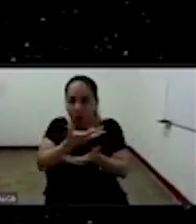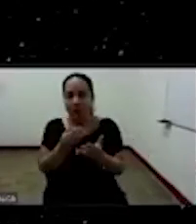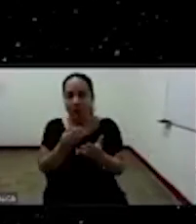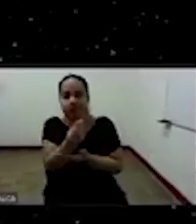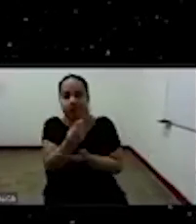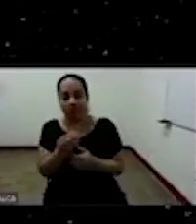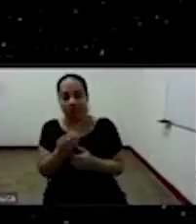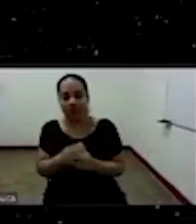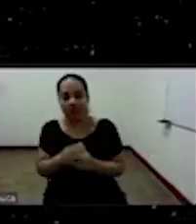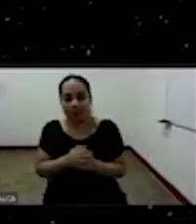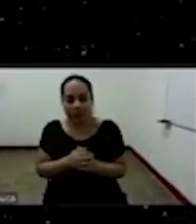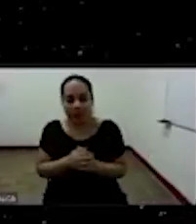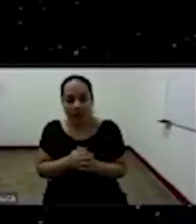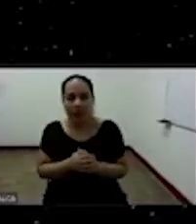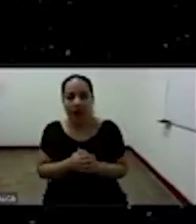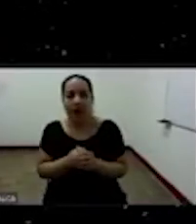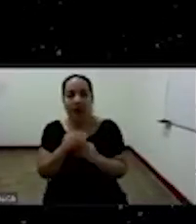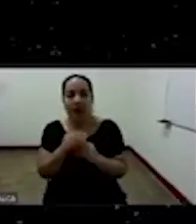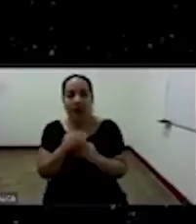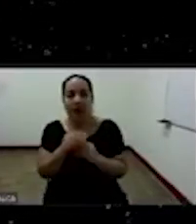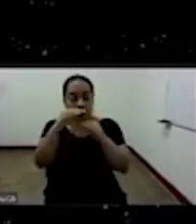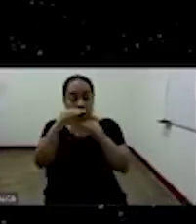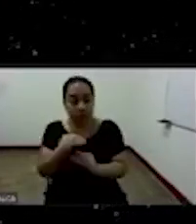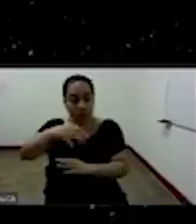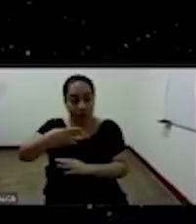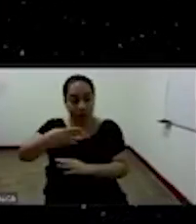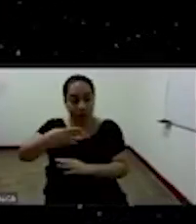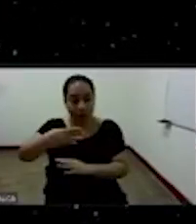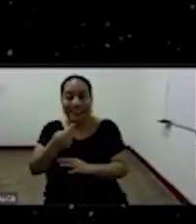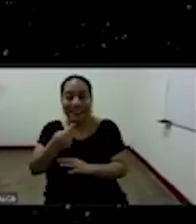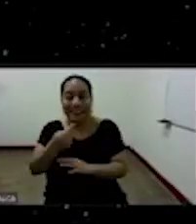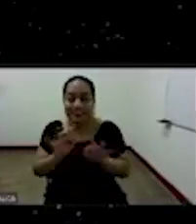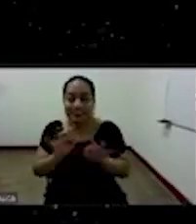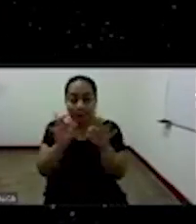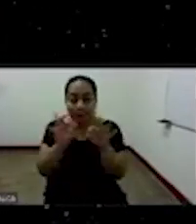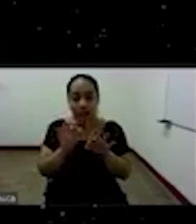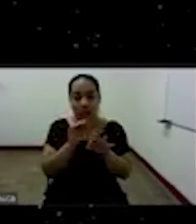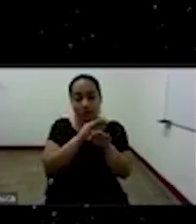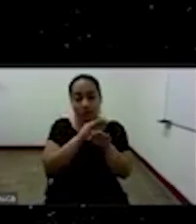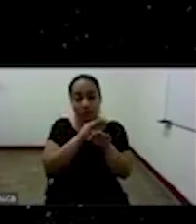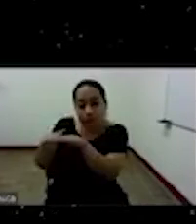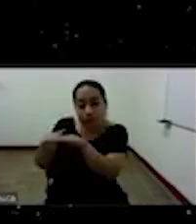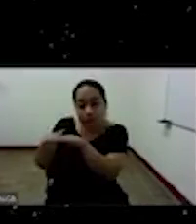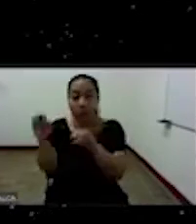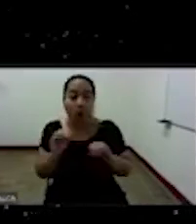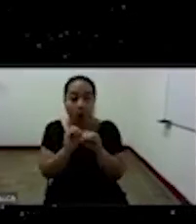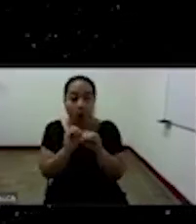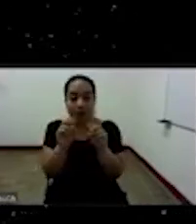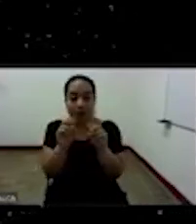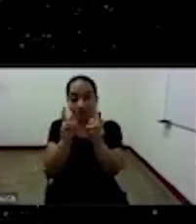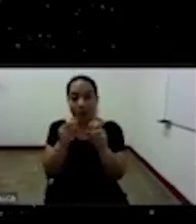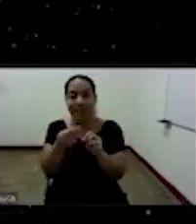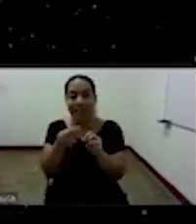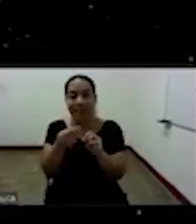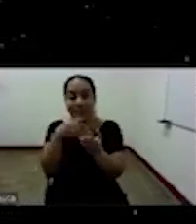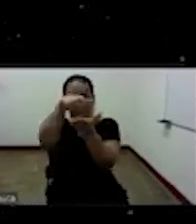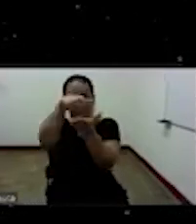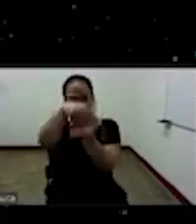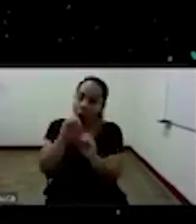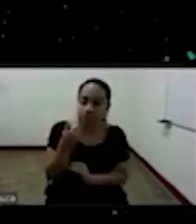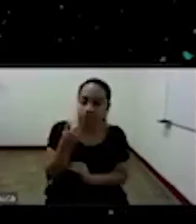en un cuarto momento la invitación que hace o le denomina mejor un punto que se llama resistir o madurar